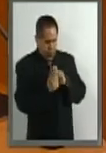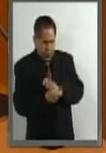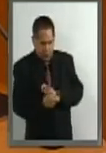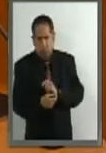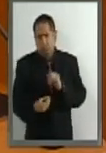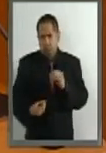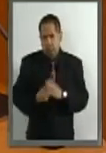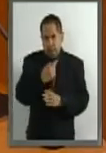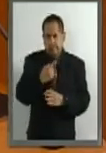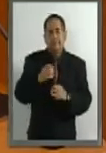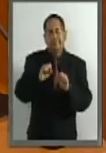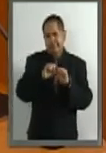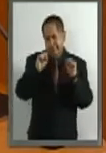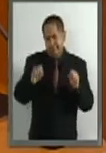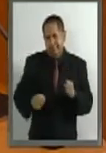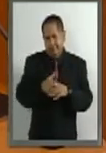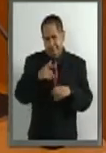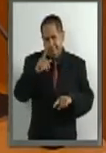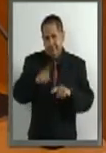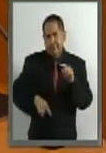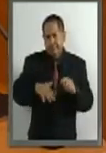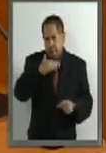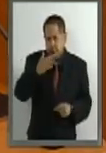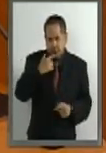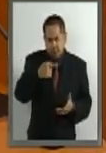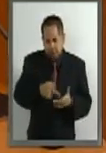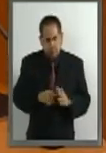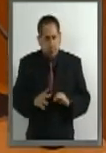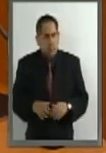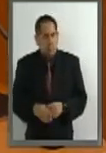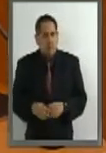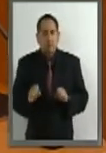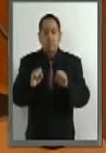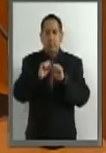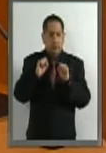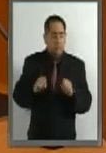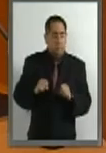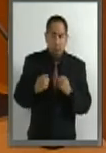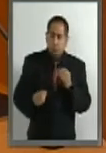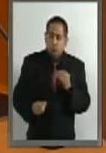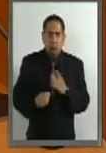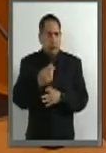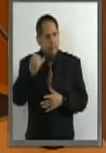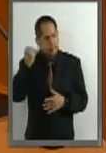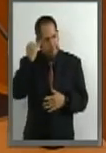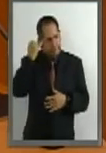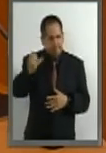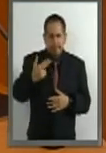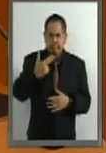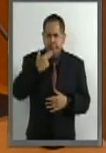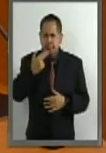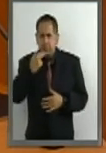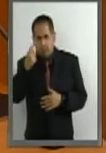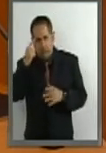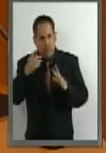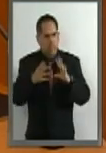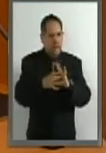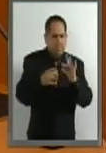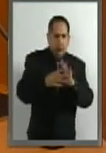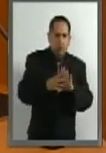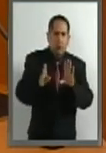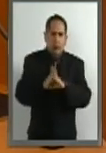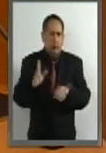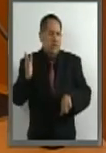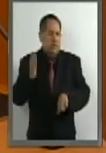crea el Sistema Nacional Anticorrupción. El sistema surge como un nuevo andamiaje que permita combatir, prevenir y